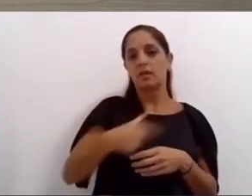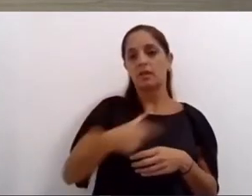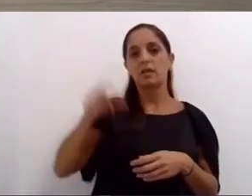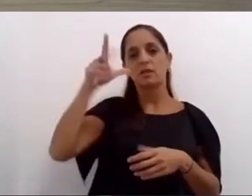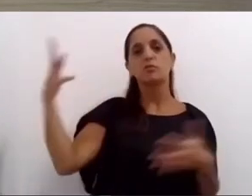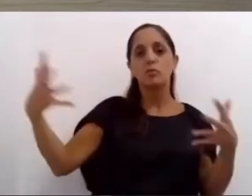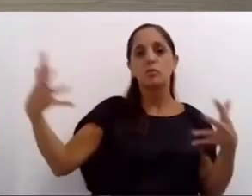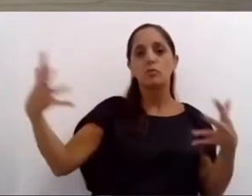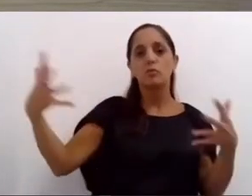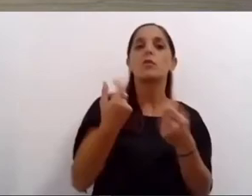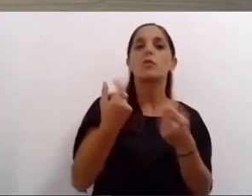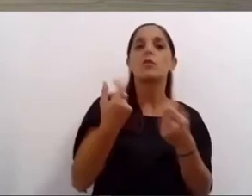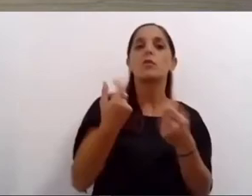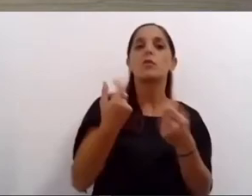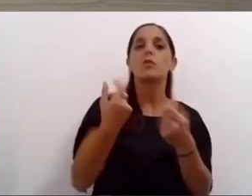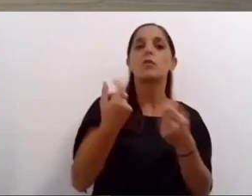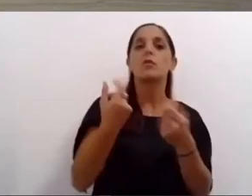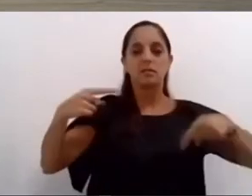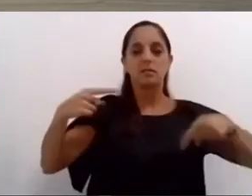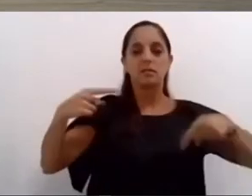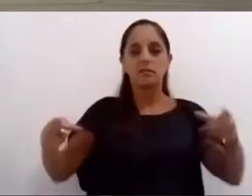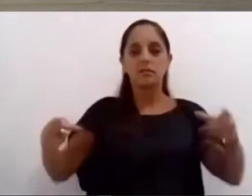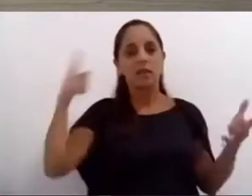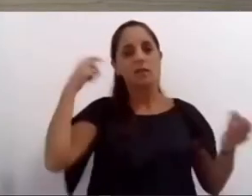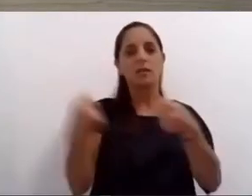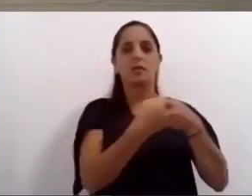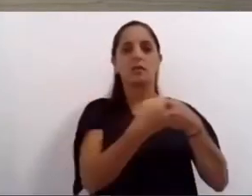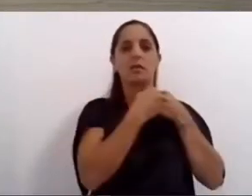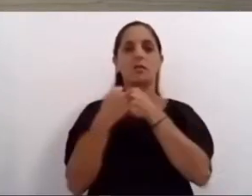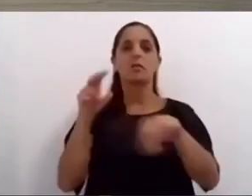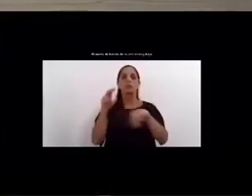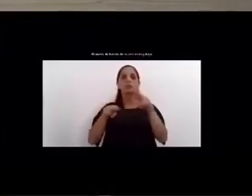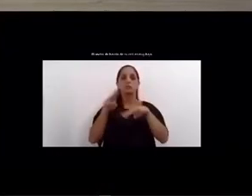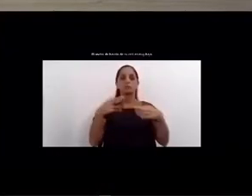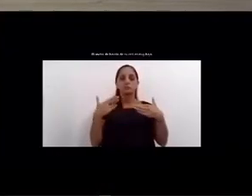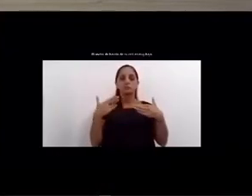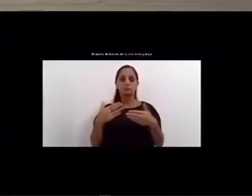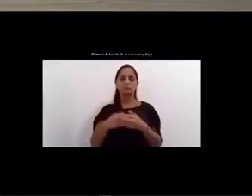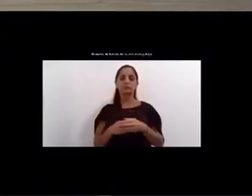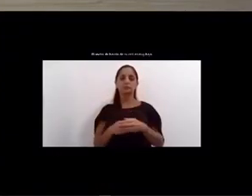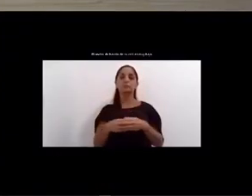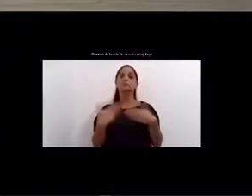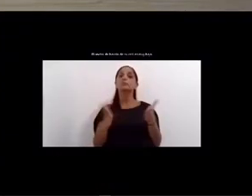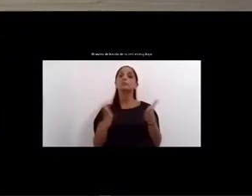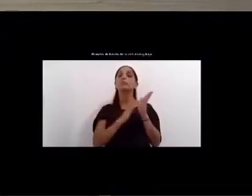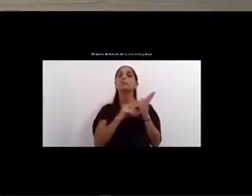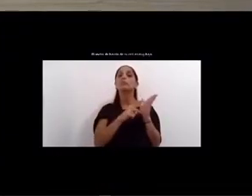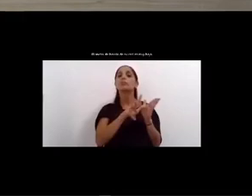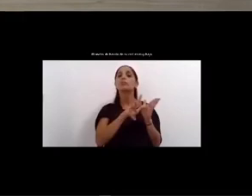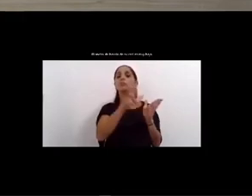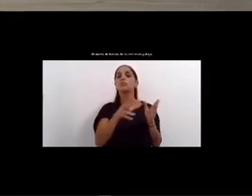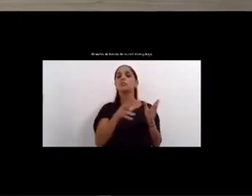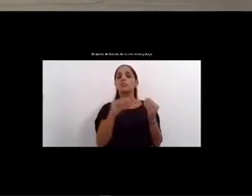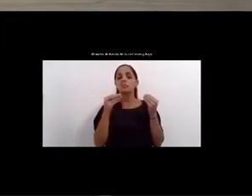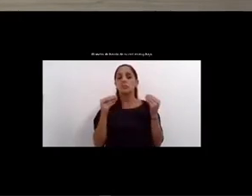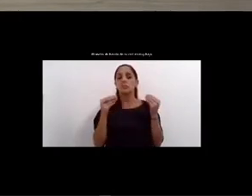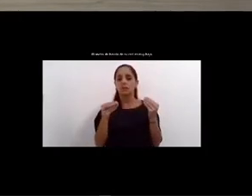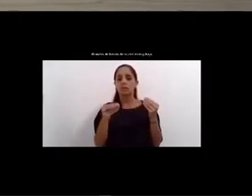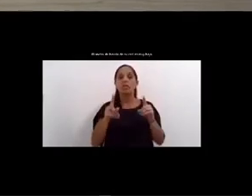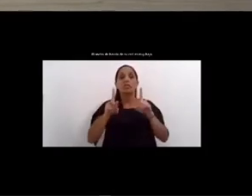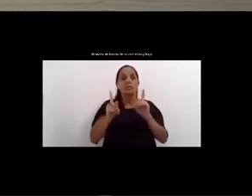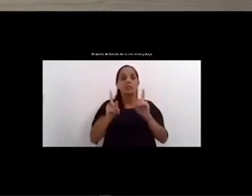diseñados junto a las empresas y cooperativas en este punto quiero destacar que desarrollamos e implementamos un aula virtual de